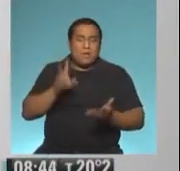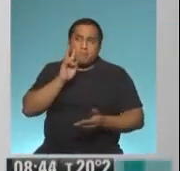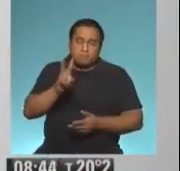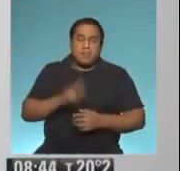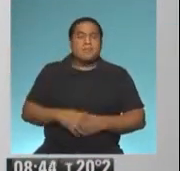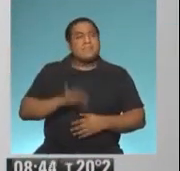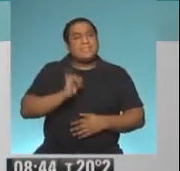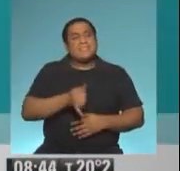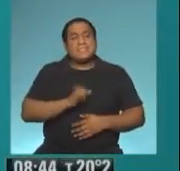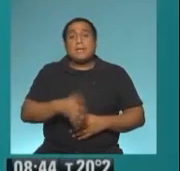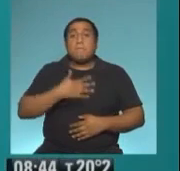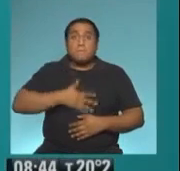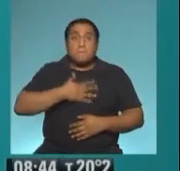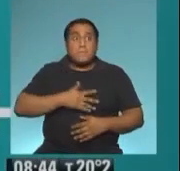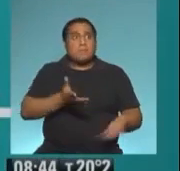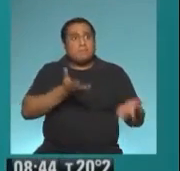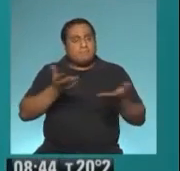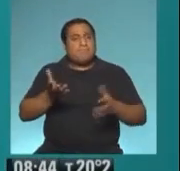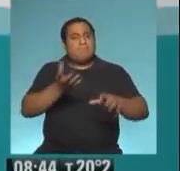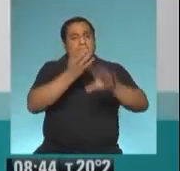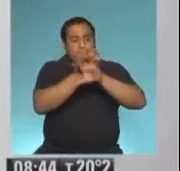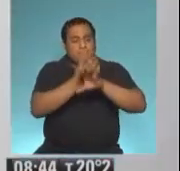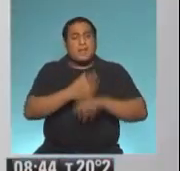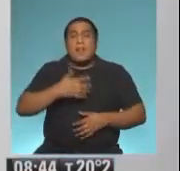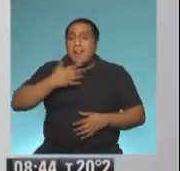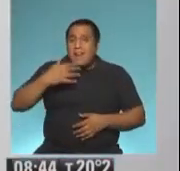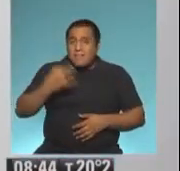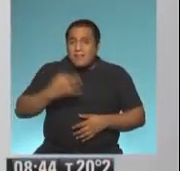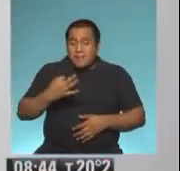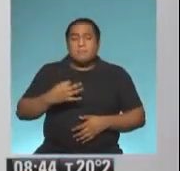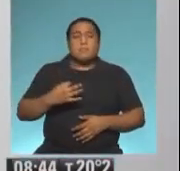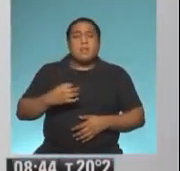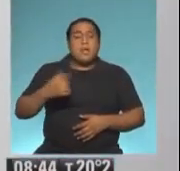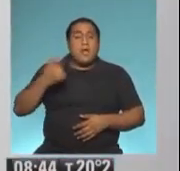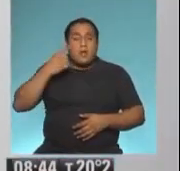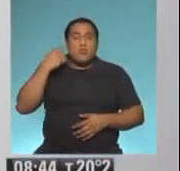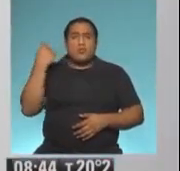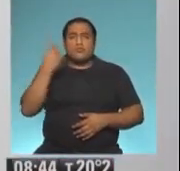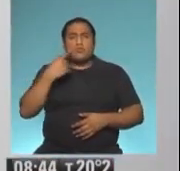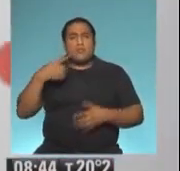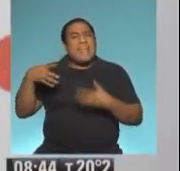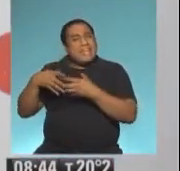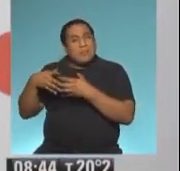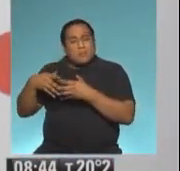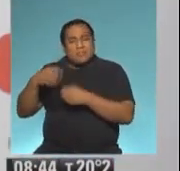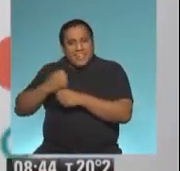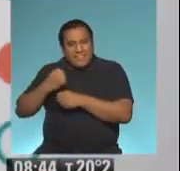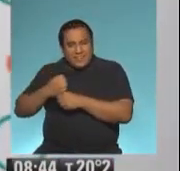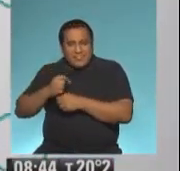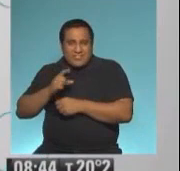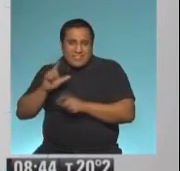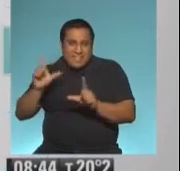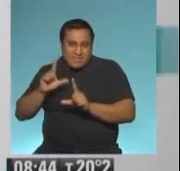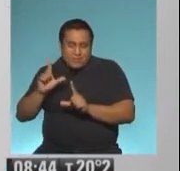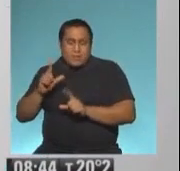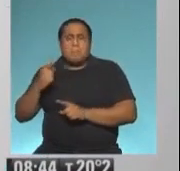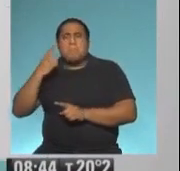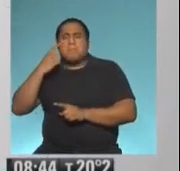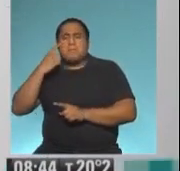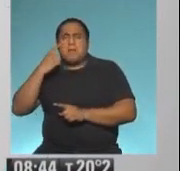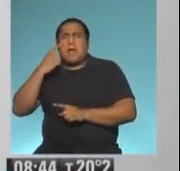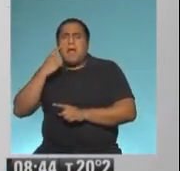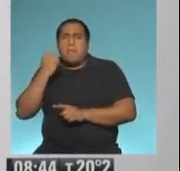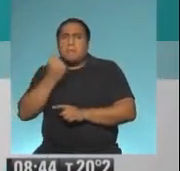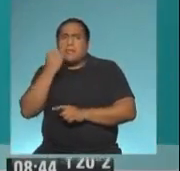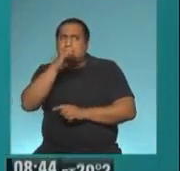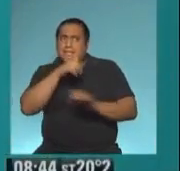Sí, Fernando, un placer recibirte. Realmente, con la producción pensábamos, ¿no? Qué importante charlar con vos, que por